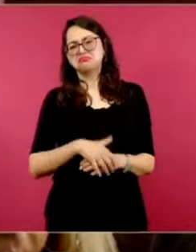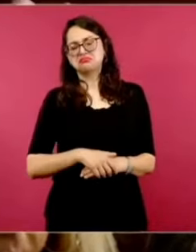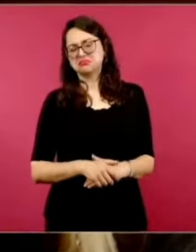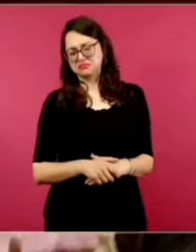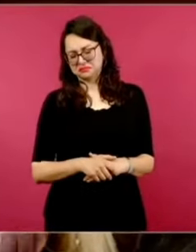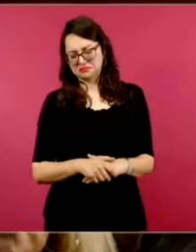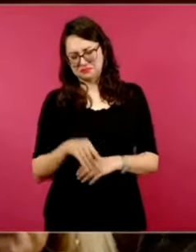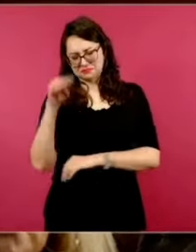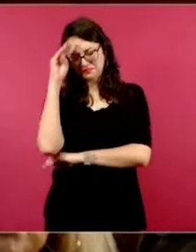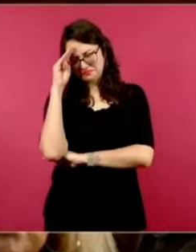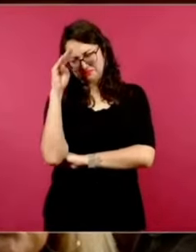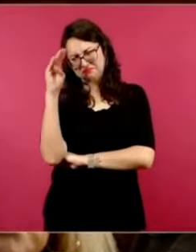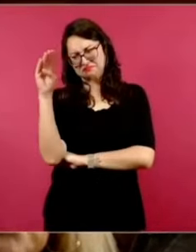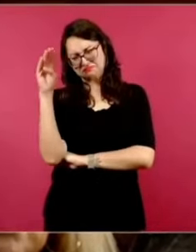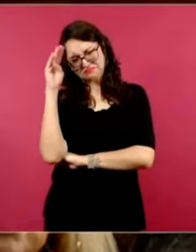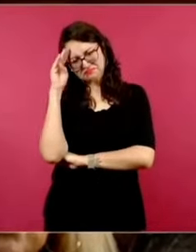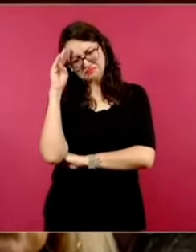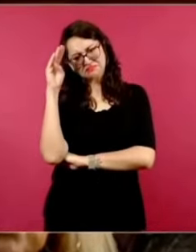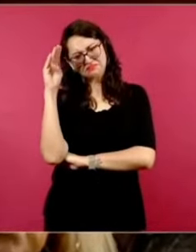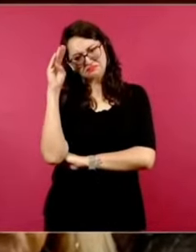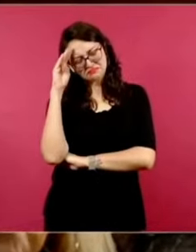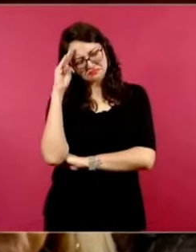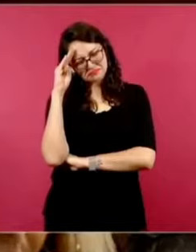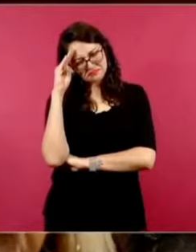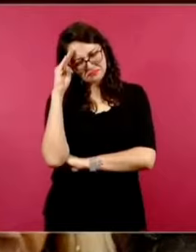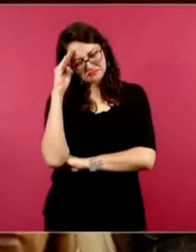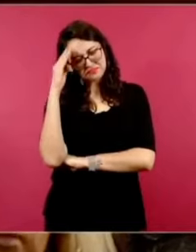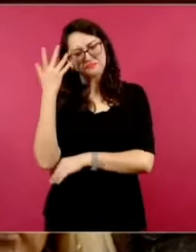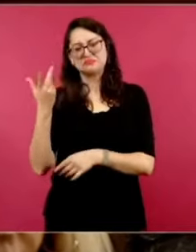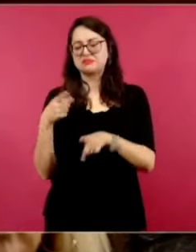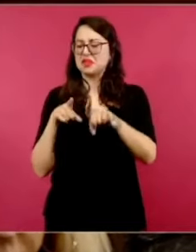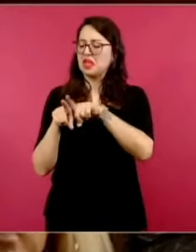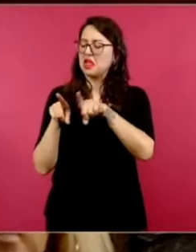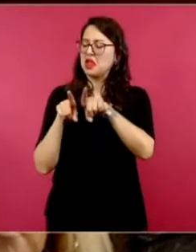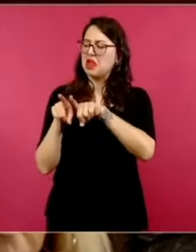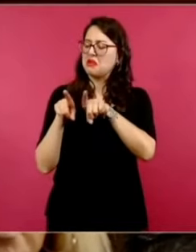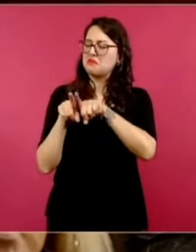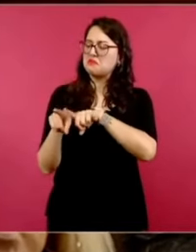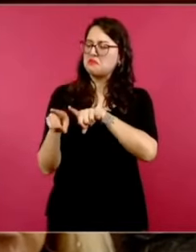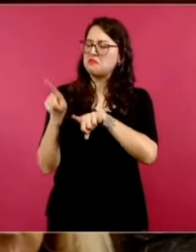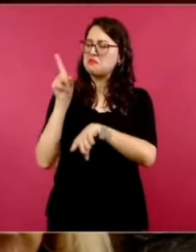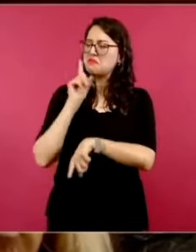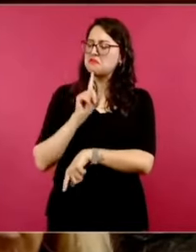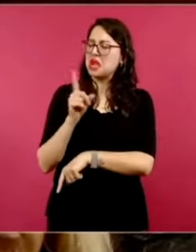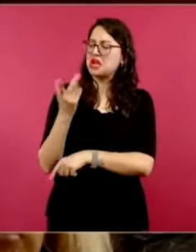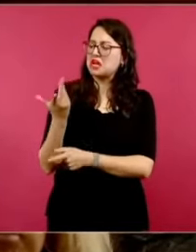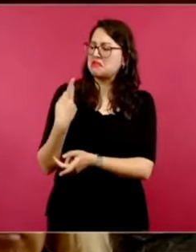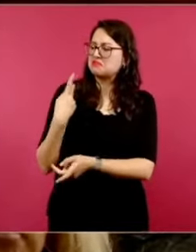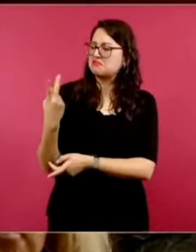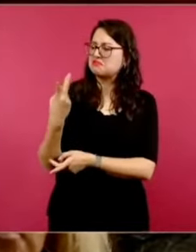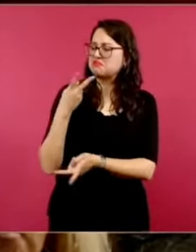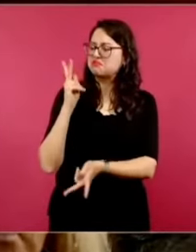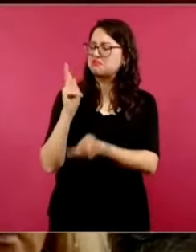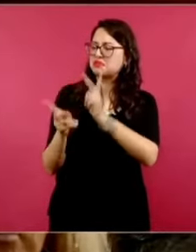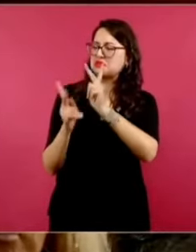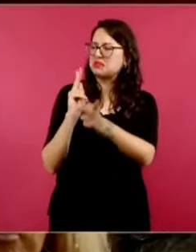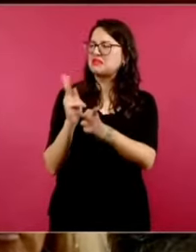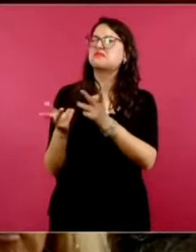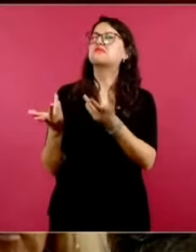eso lo relata ella, se sentó con su hermana a platicar al respecto porque le sugerían